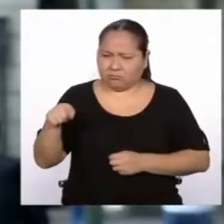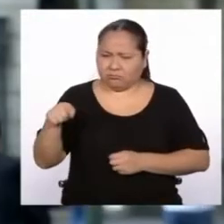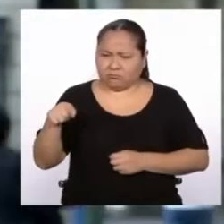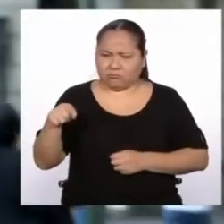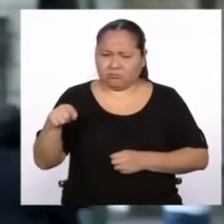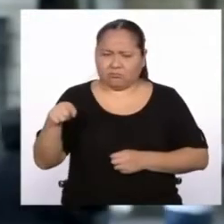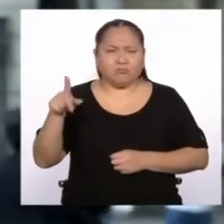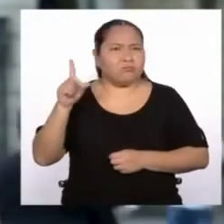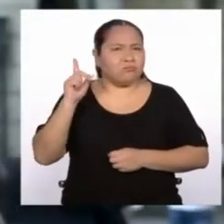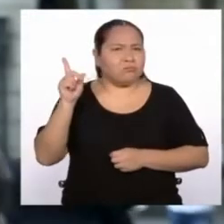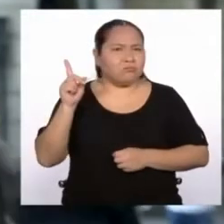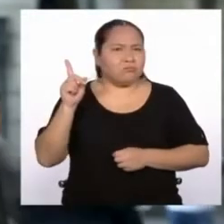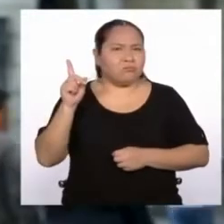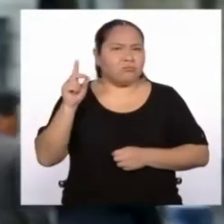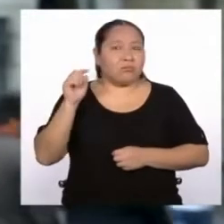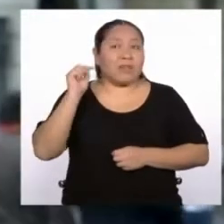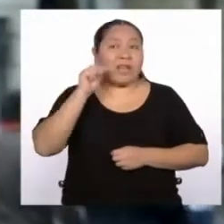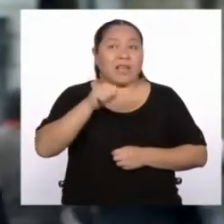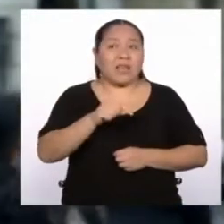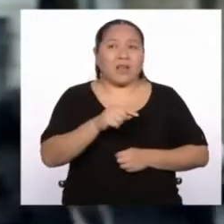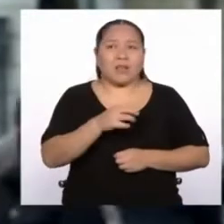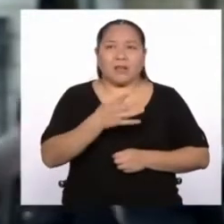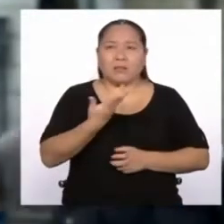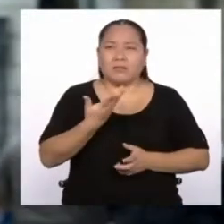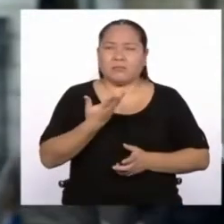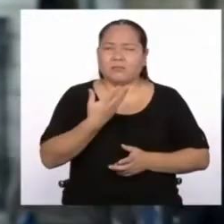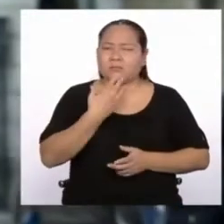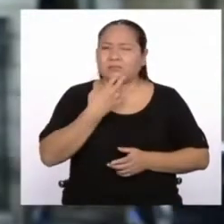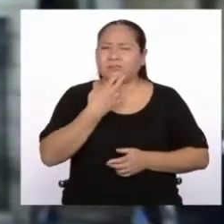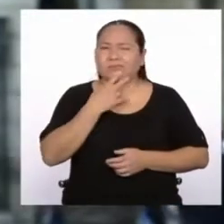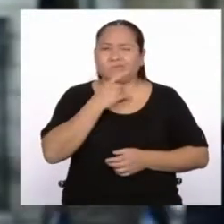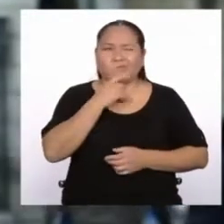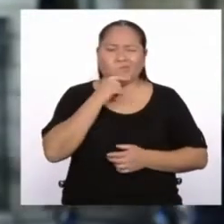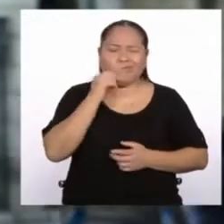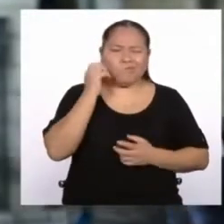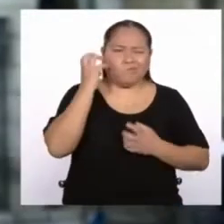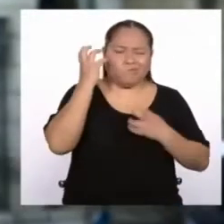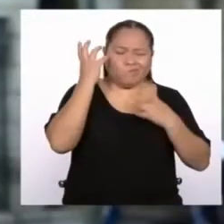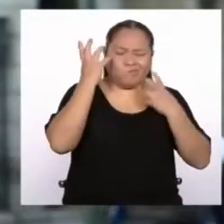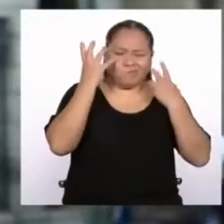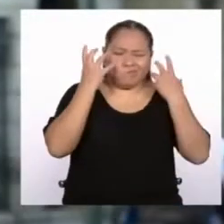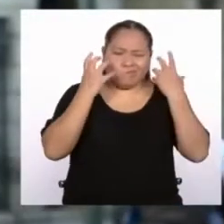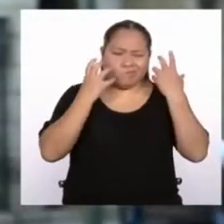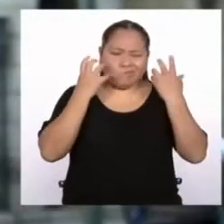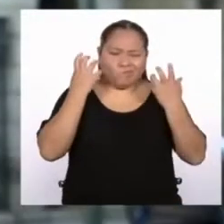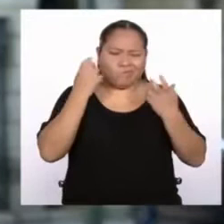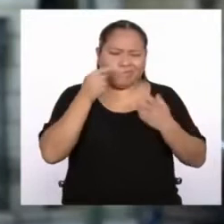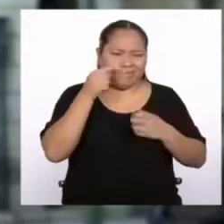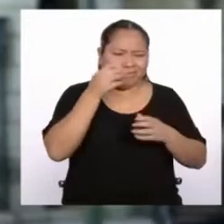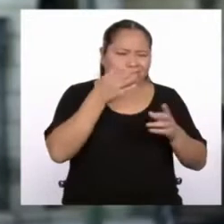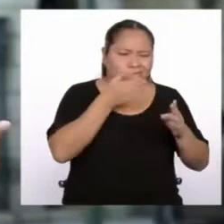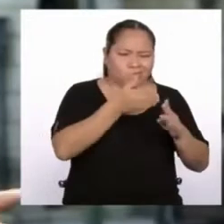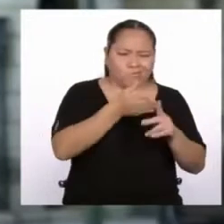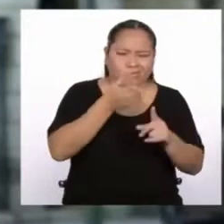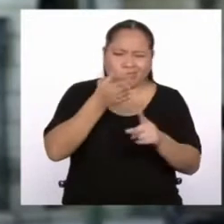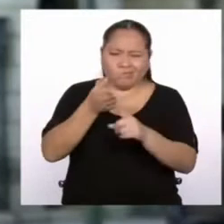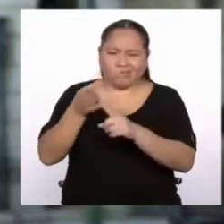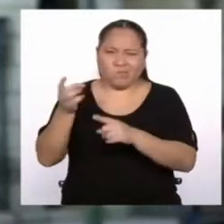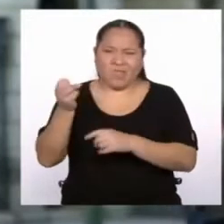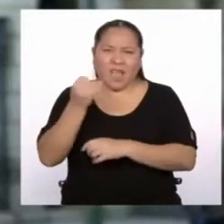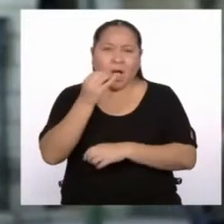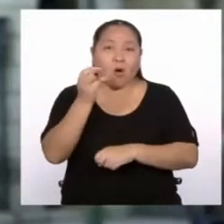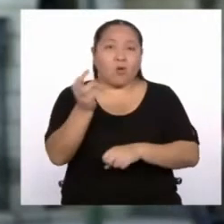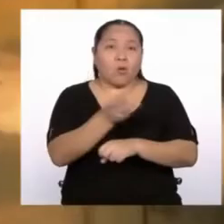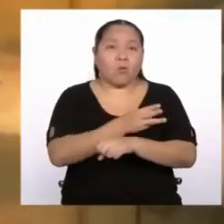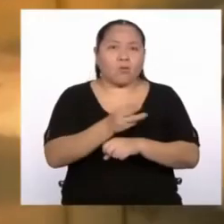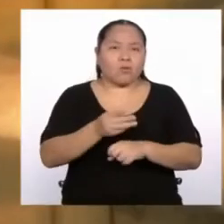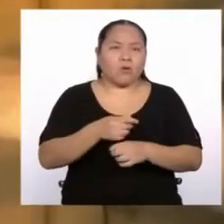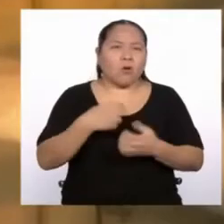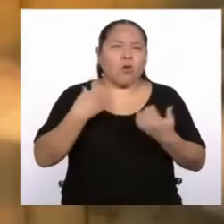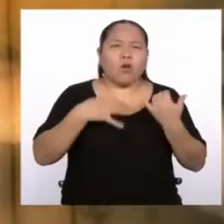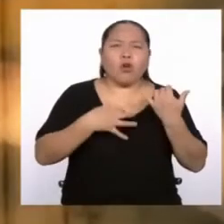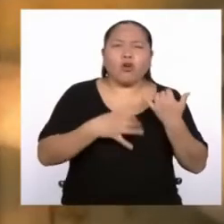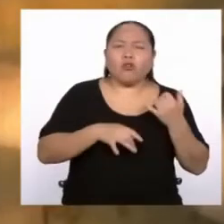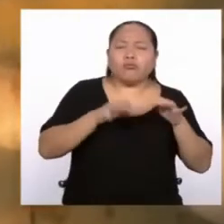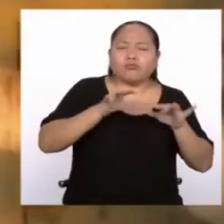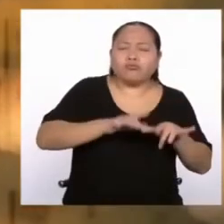entra en una suerte de conflicto con algunos músicos por las versiones que se tocaban del himno.